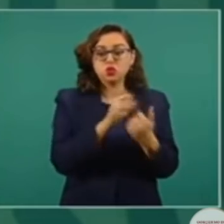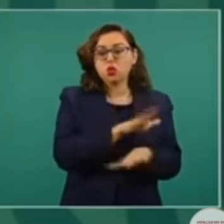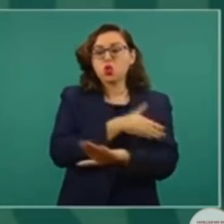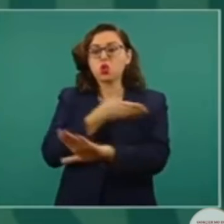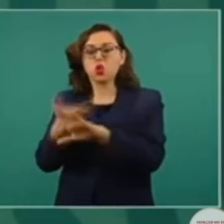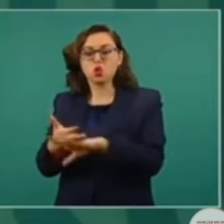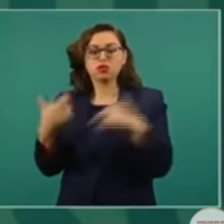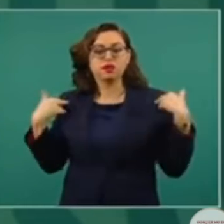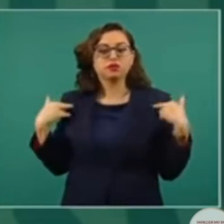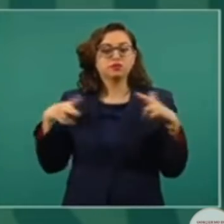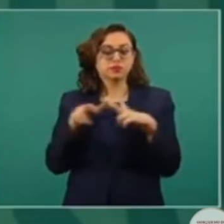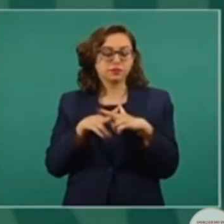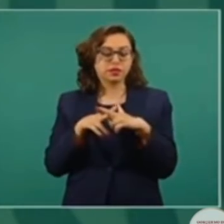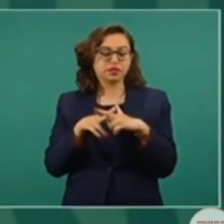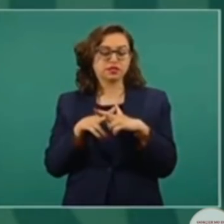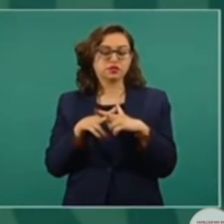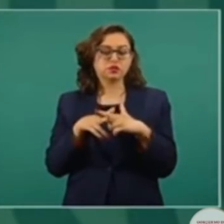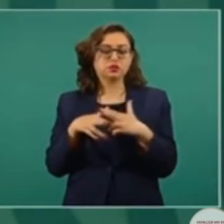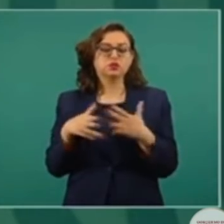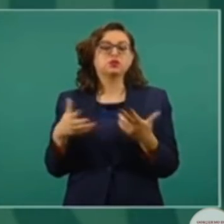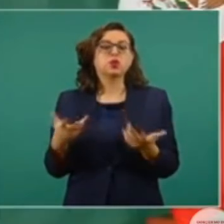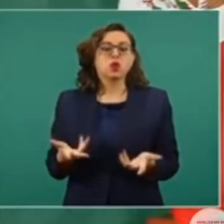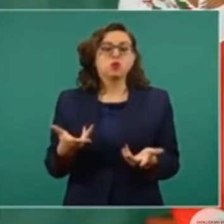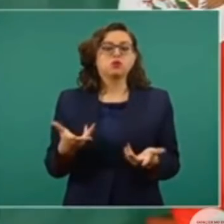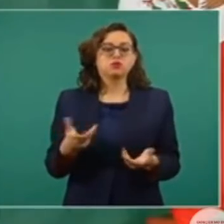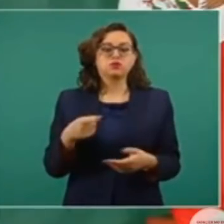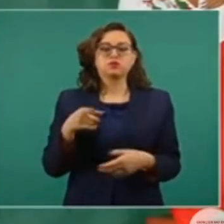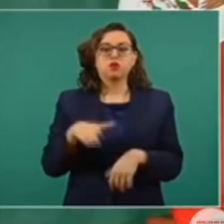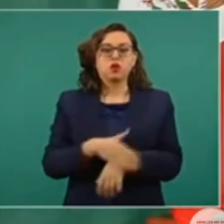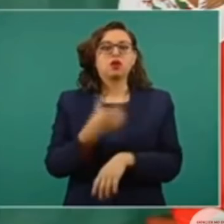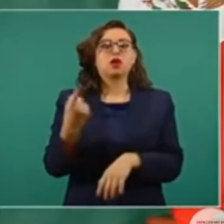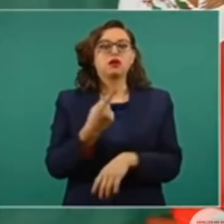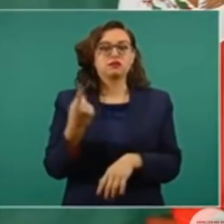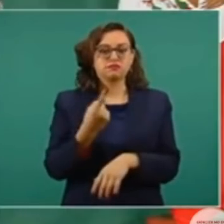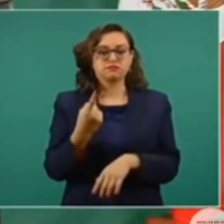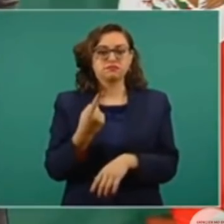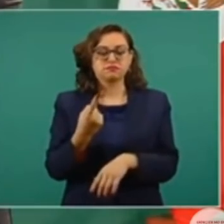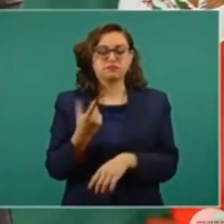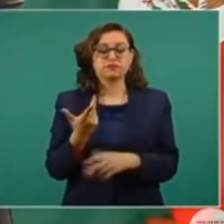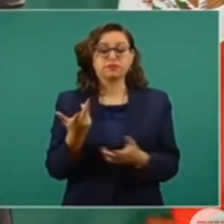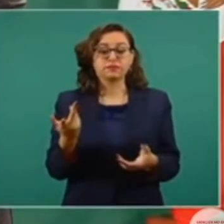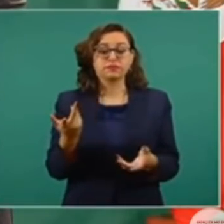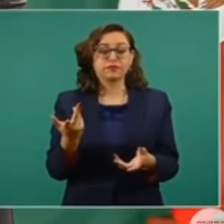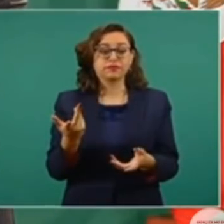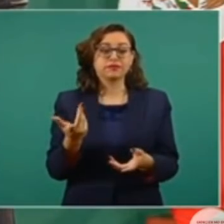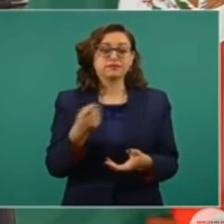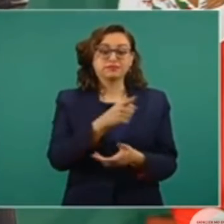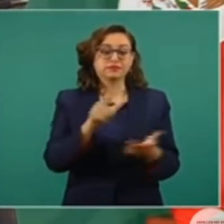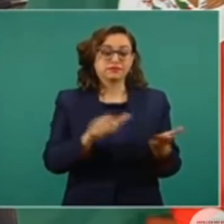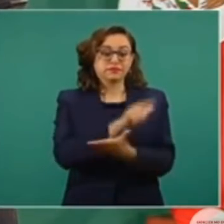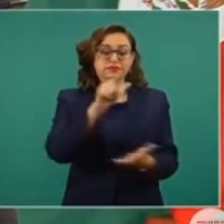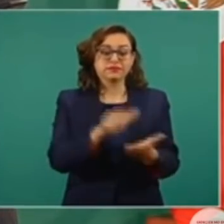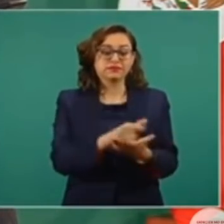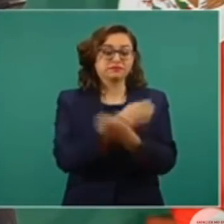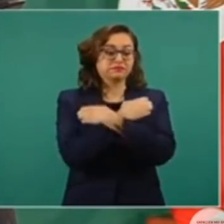porque defendía a esta organización la llamada reforma